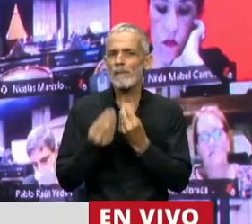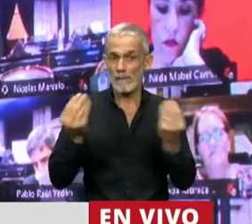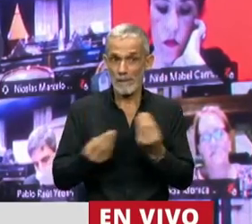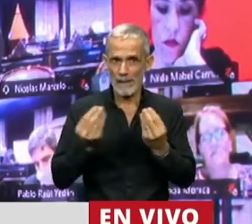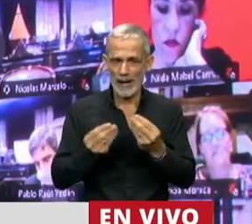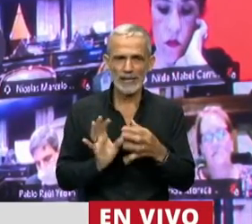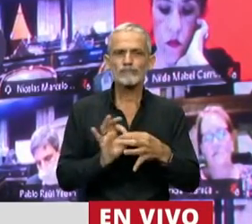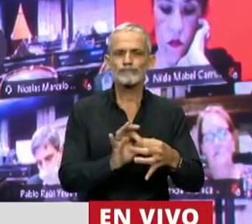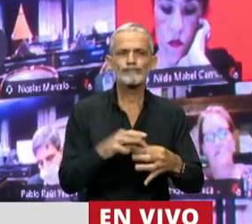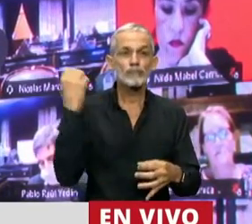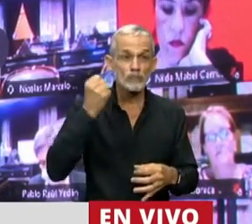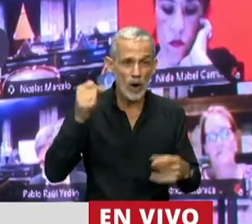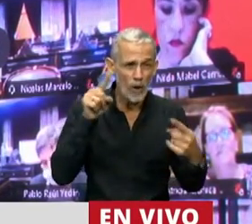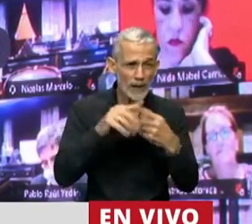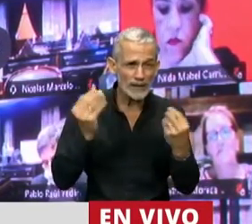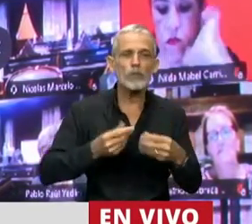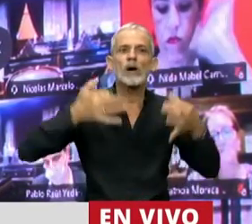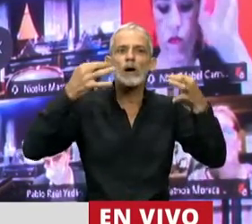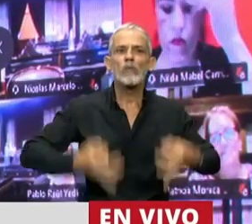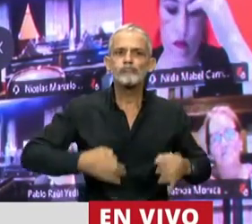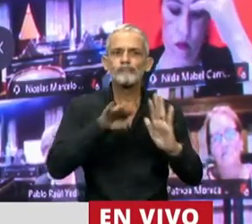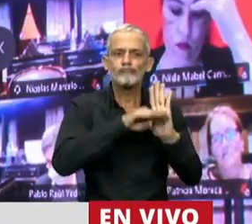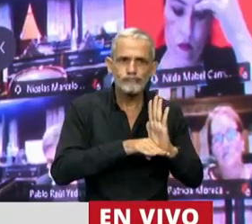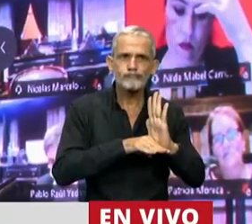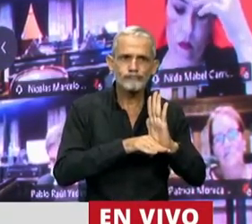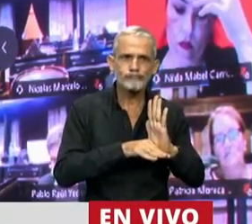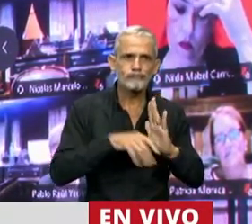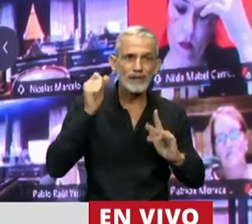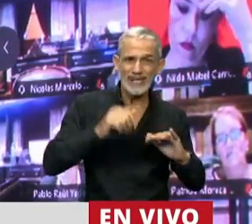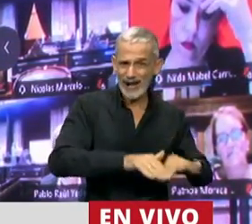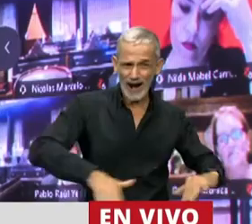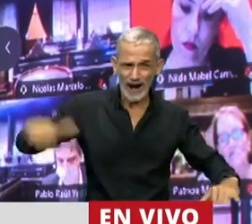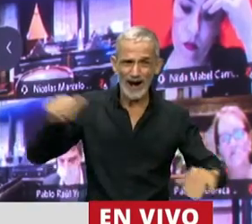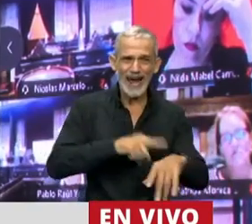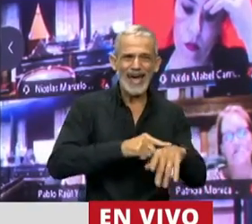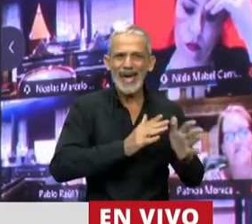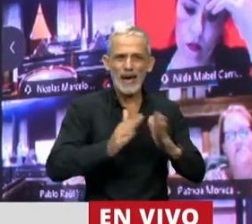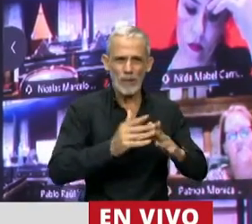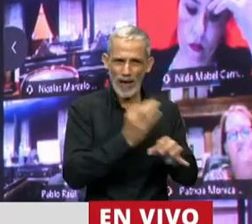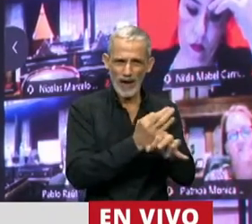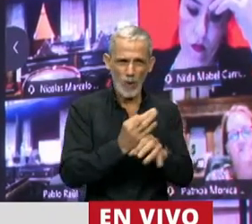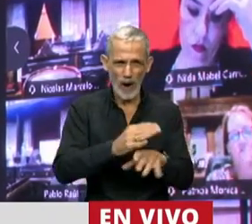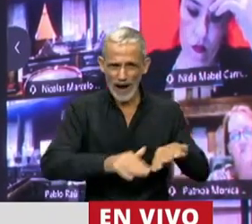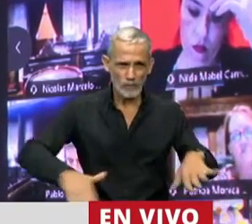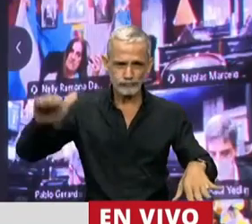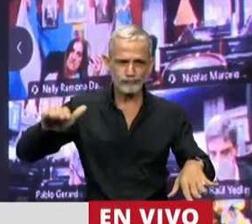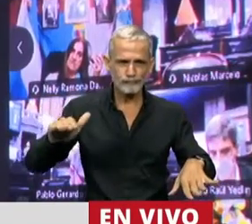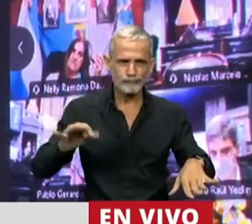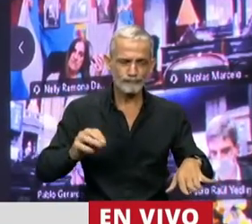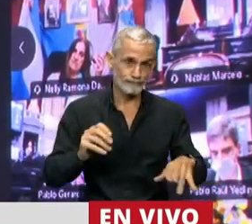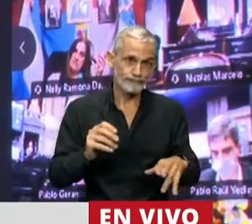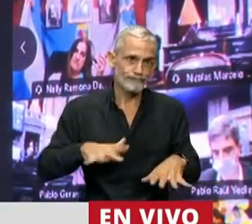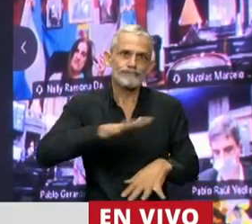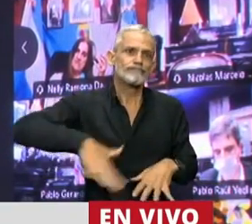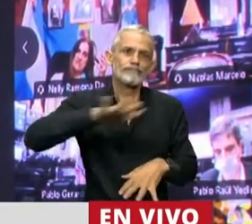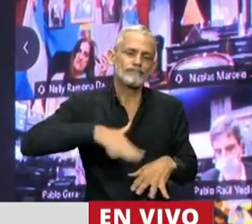vayan en busca de ese cumplimiento de estas trayectorias en el marco de y en el contexto de esta